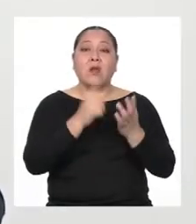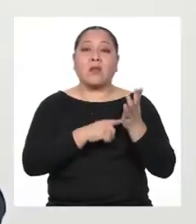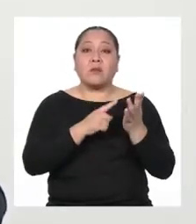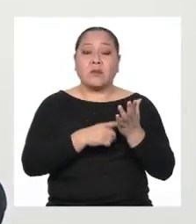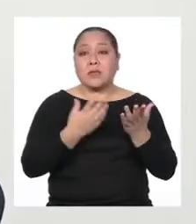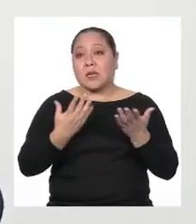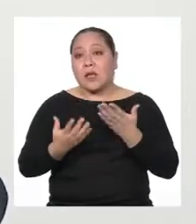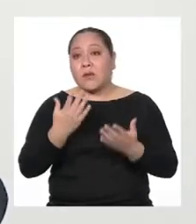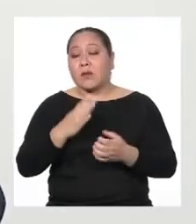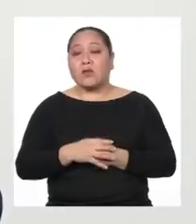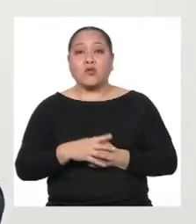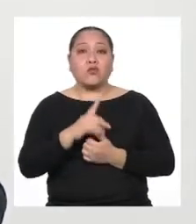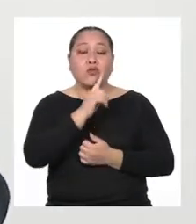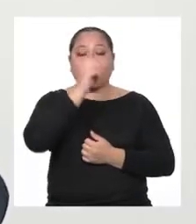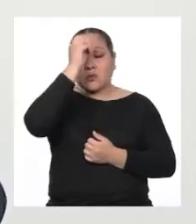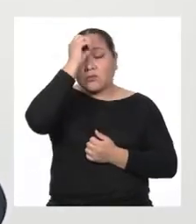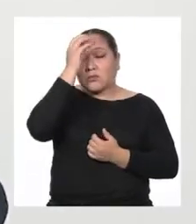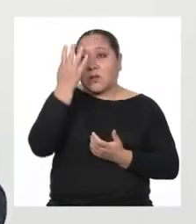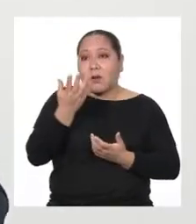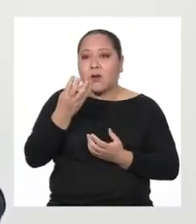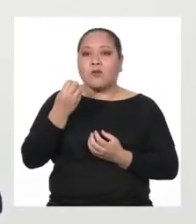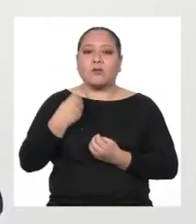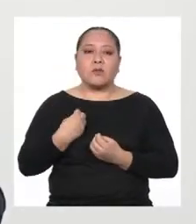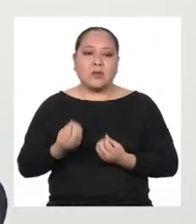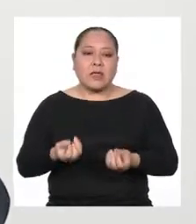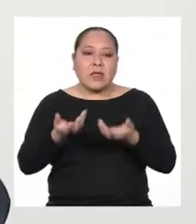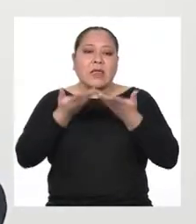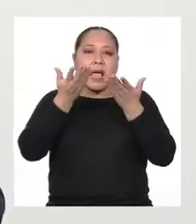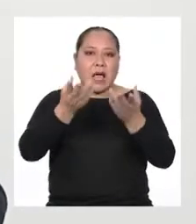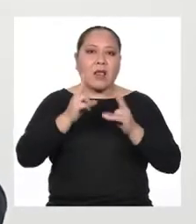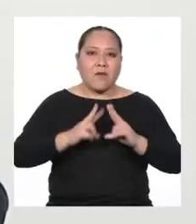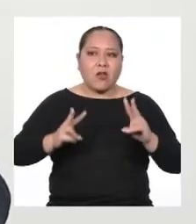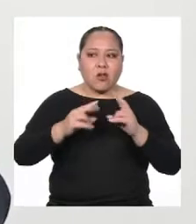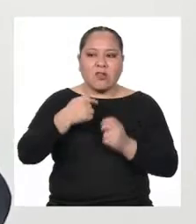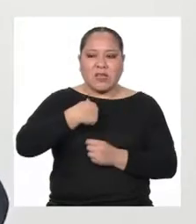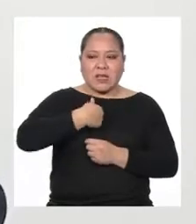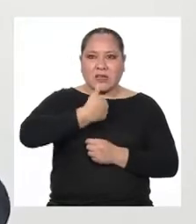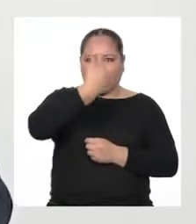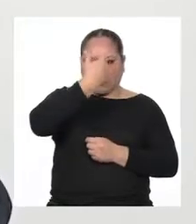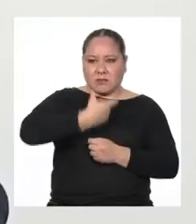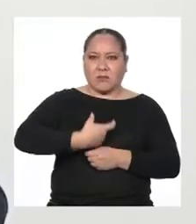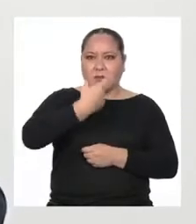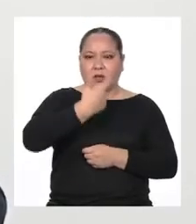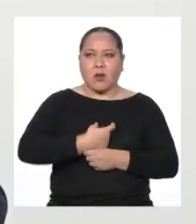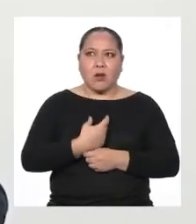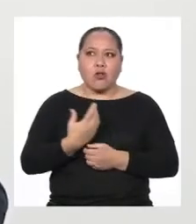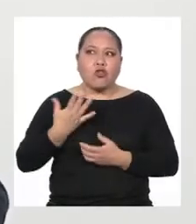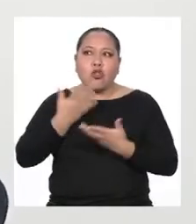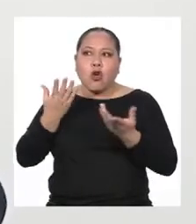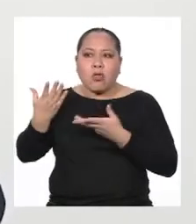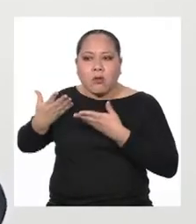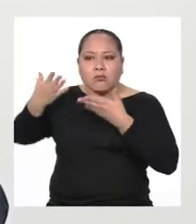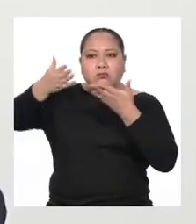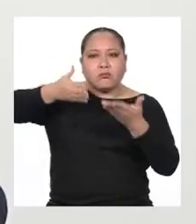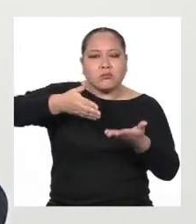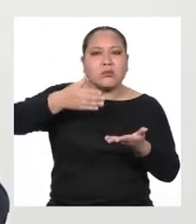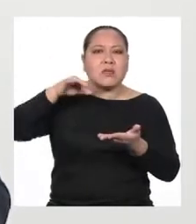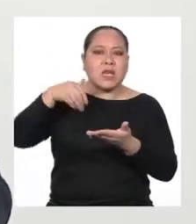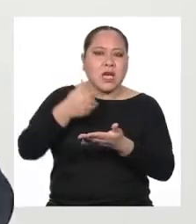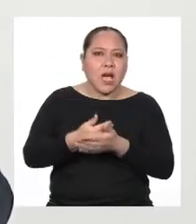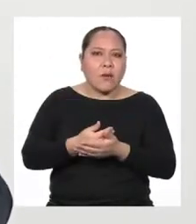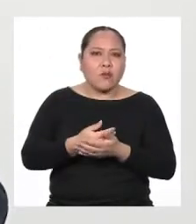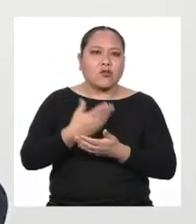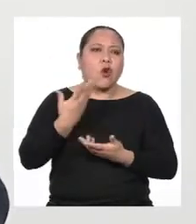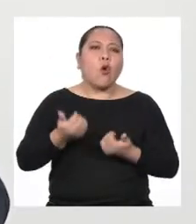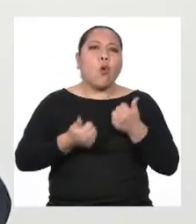pasar que no sabemos valorar quiénes somos De dónde venimos ni qué tenemos de especial Por muchos siglos